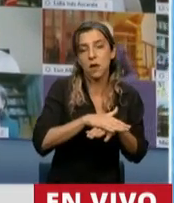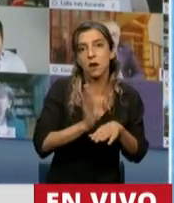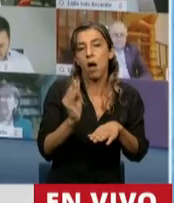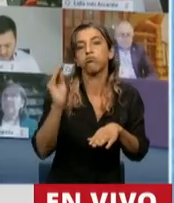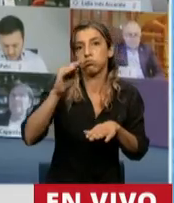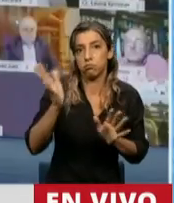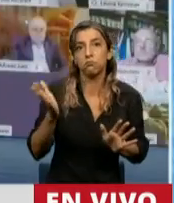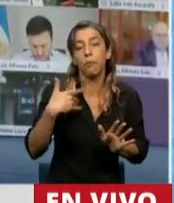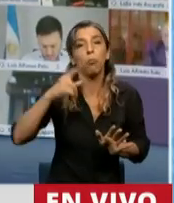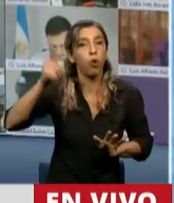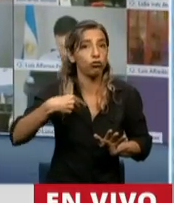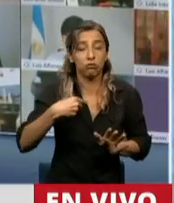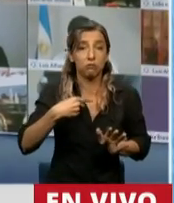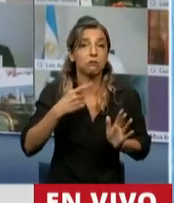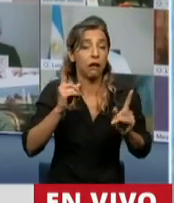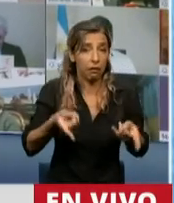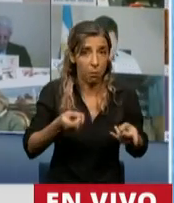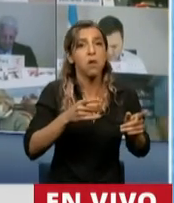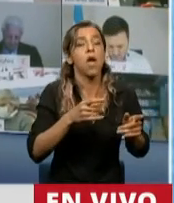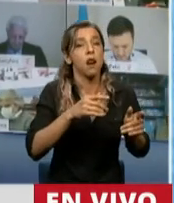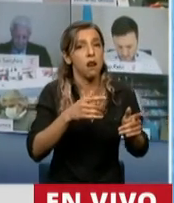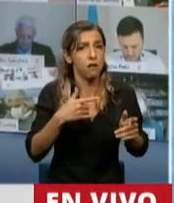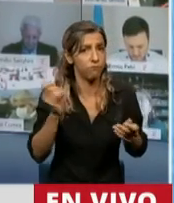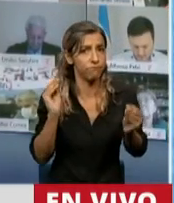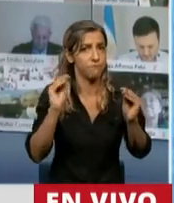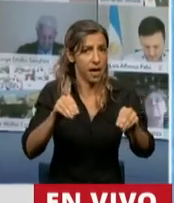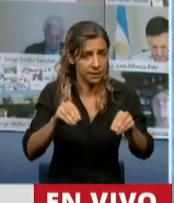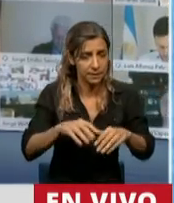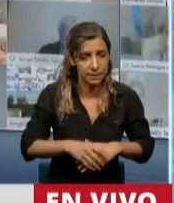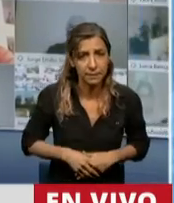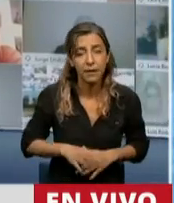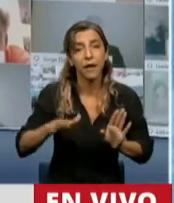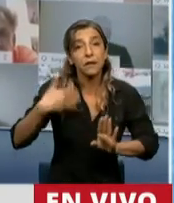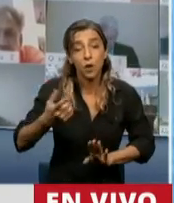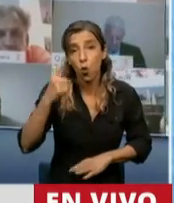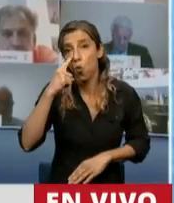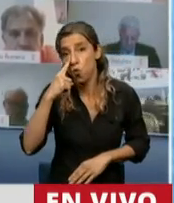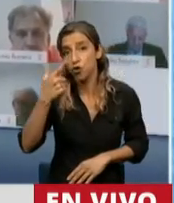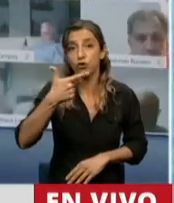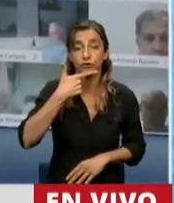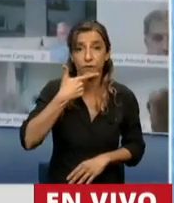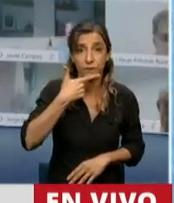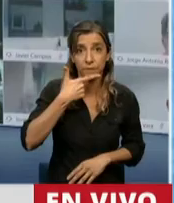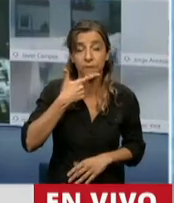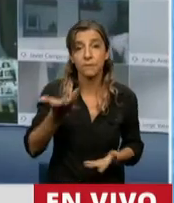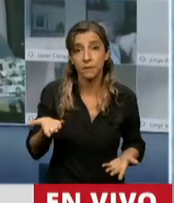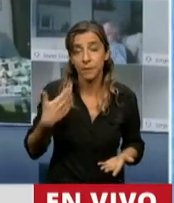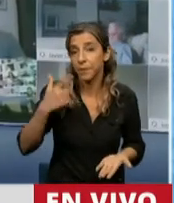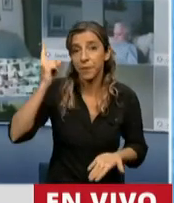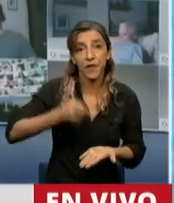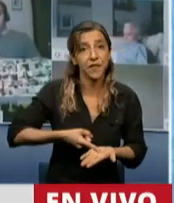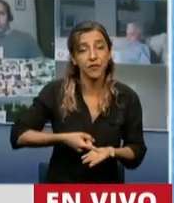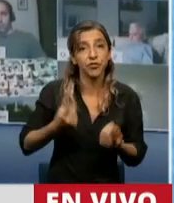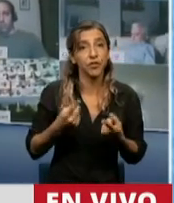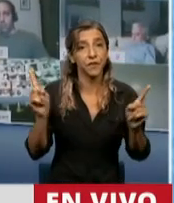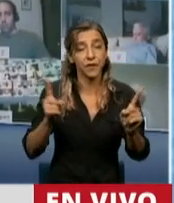todos igual. Luego, en junio y en septiembre, se toman las decisiones de dar un porcentaje